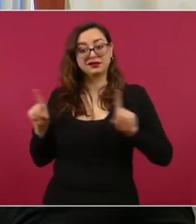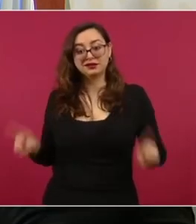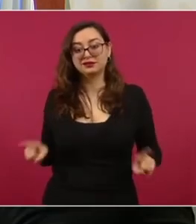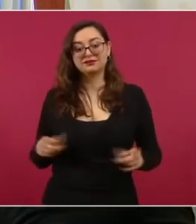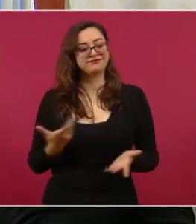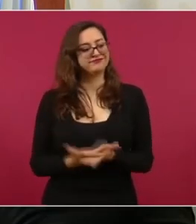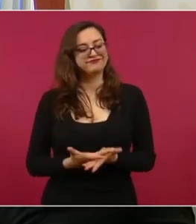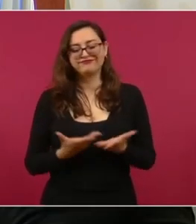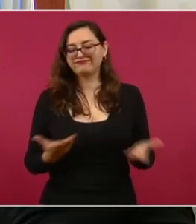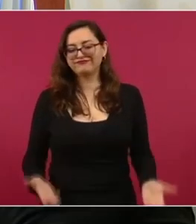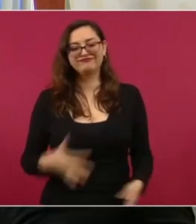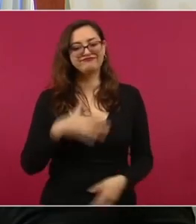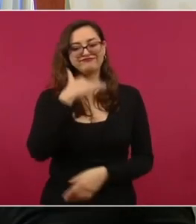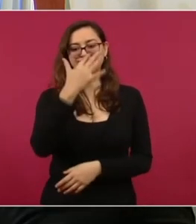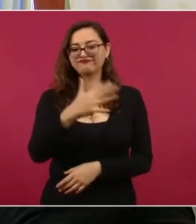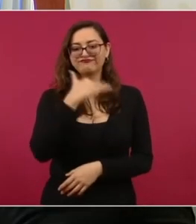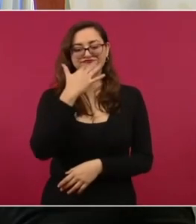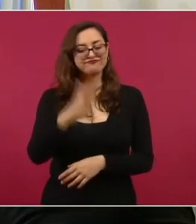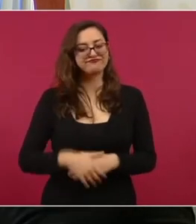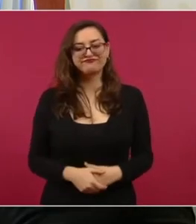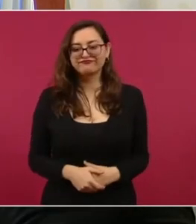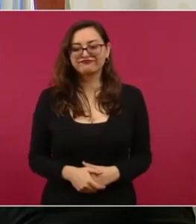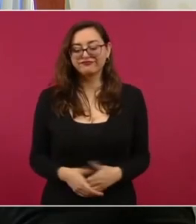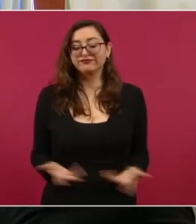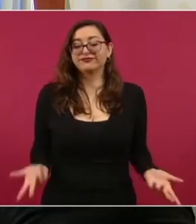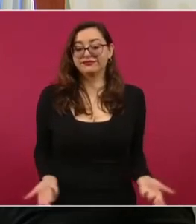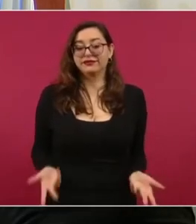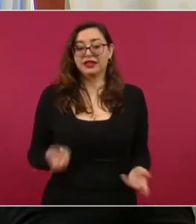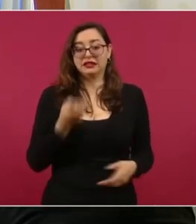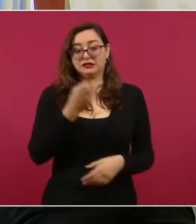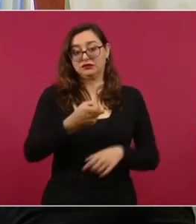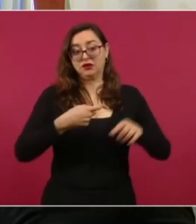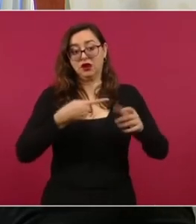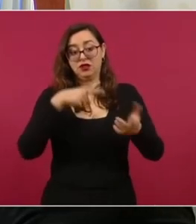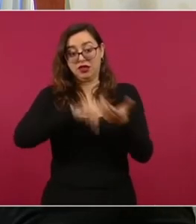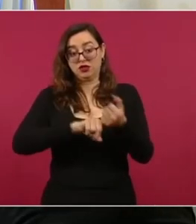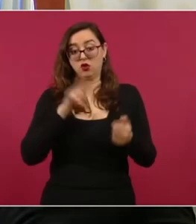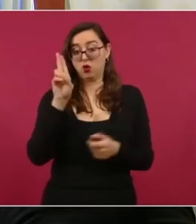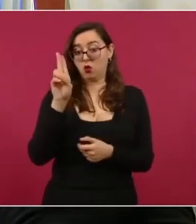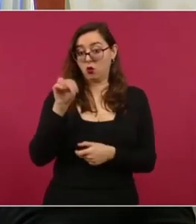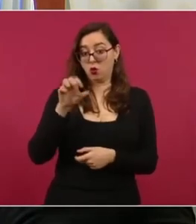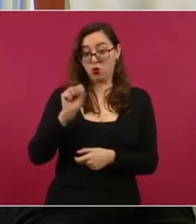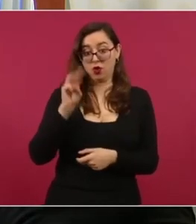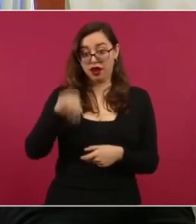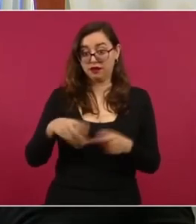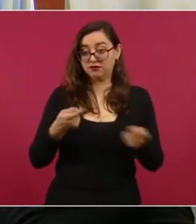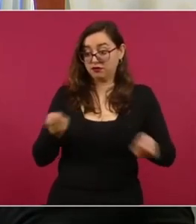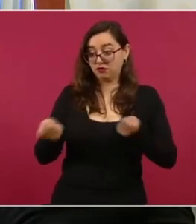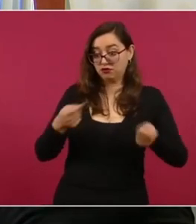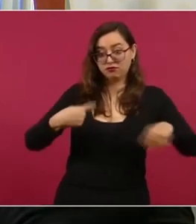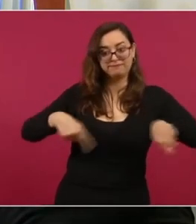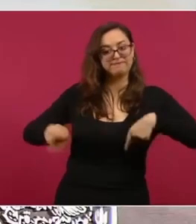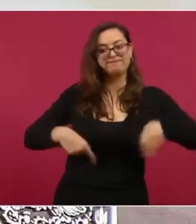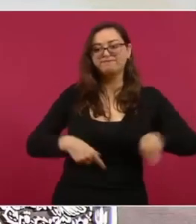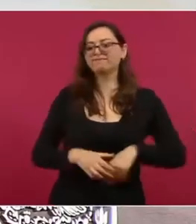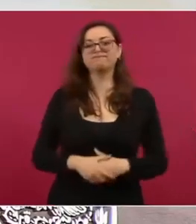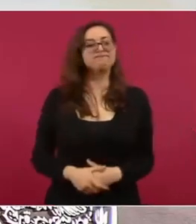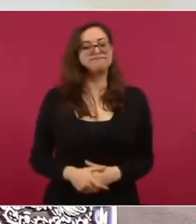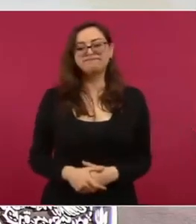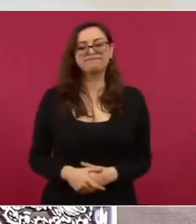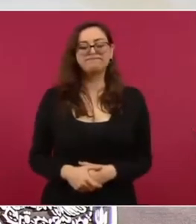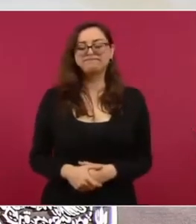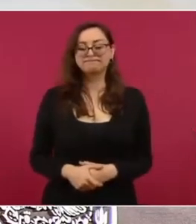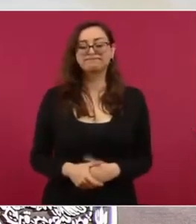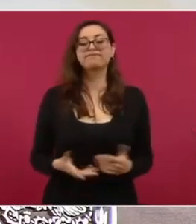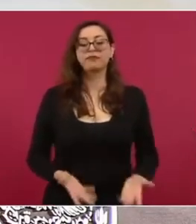Y bueno, pues el fútbol se le quitó a la universidad. Tengo una serie de conclusiones que me gustaría decir, que hay una falta